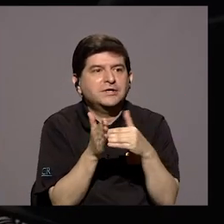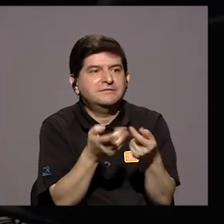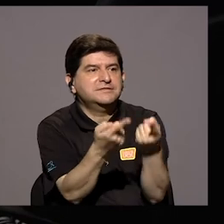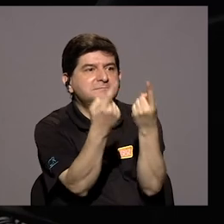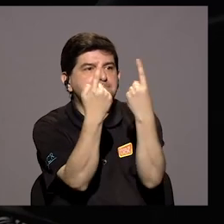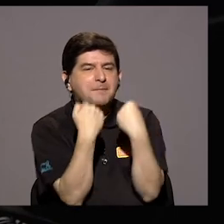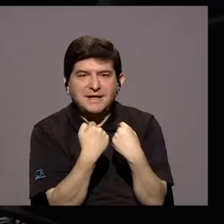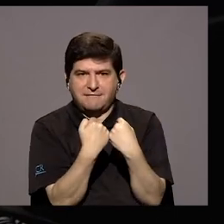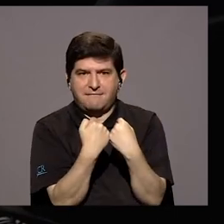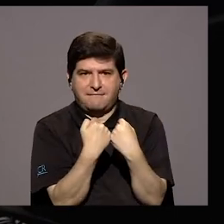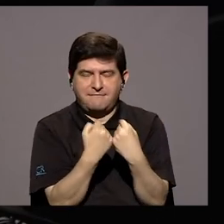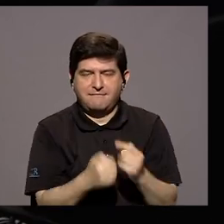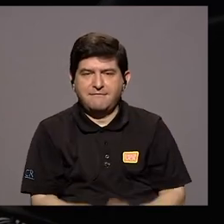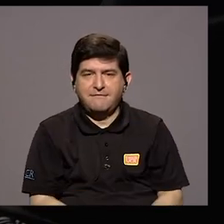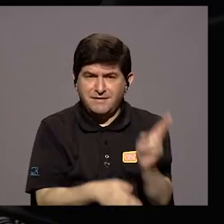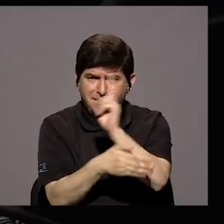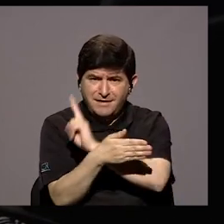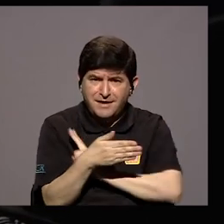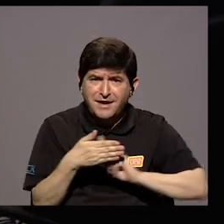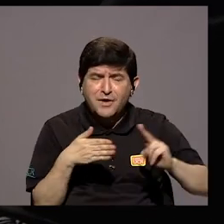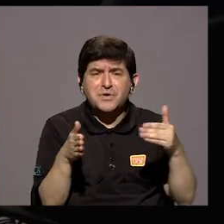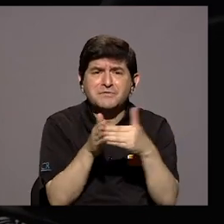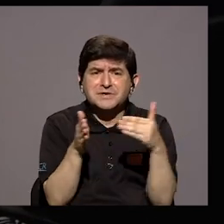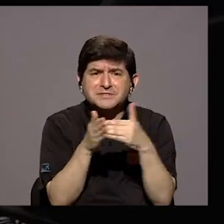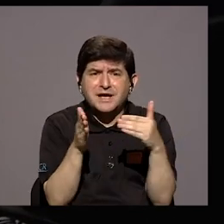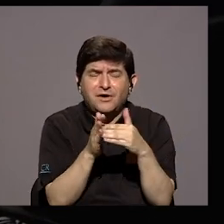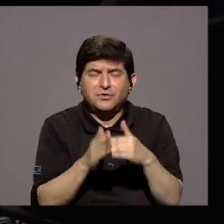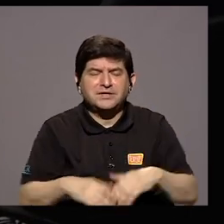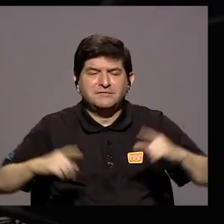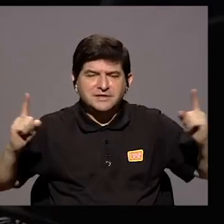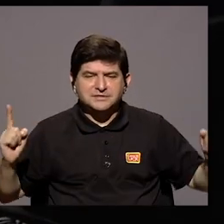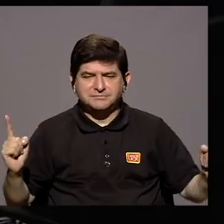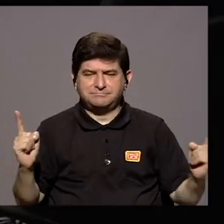Universidad Se Vuelva A Reencontrar Con